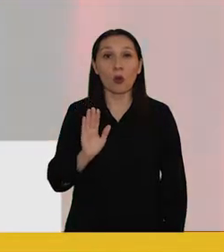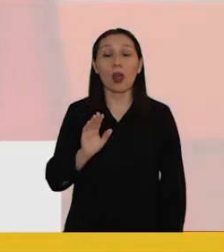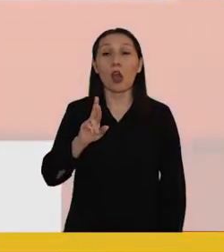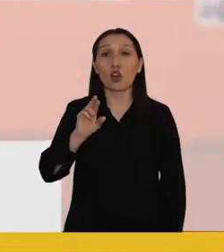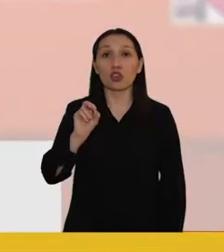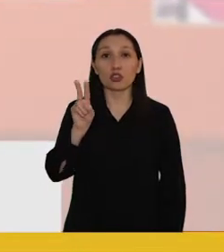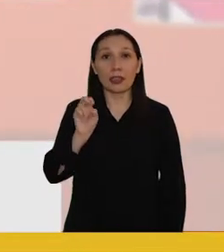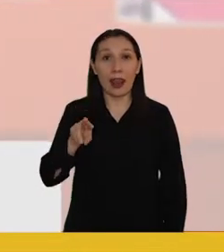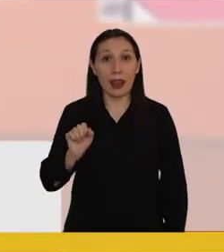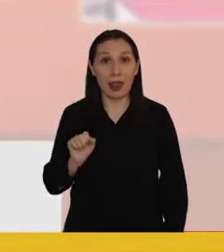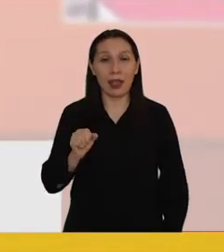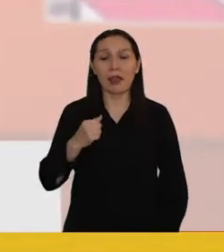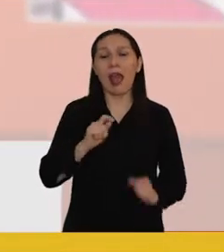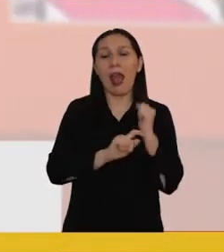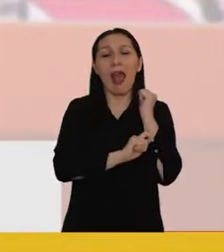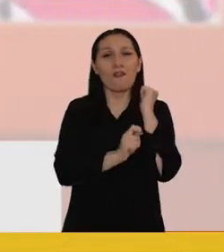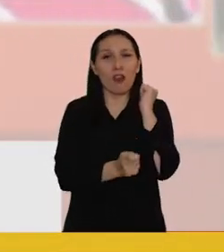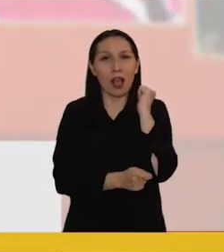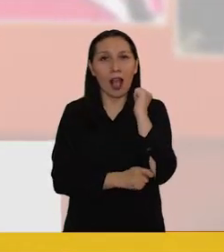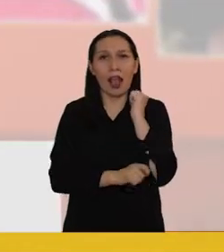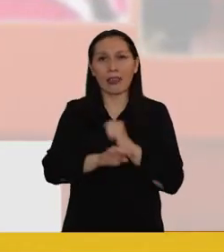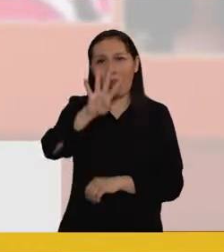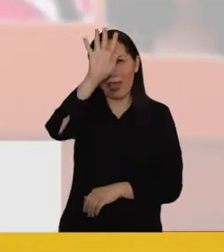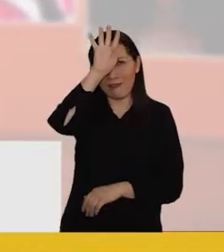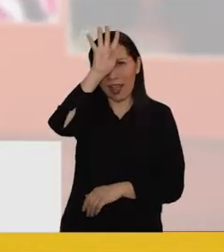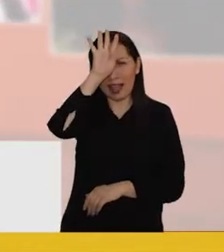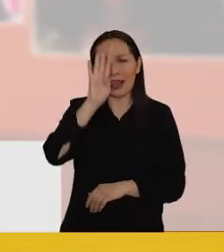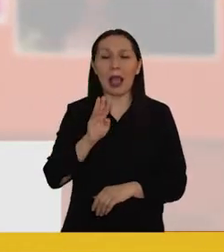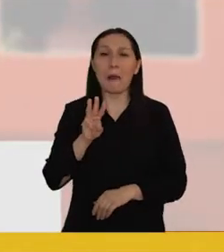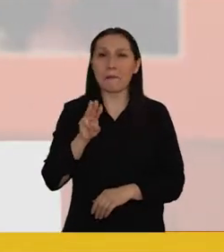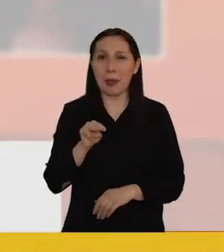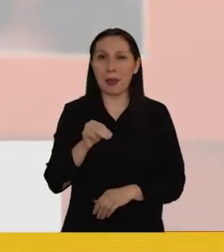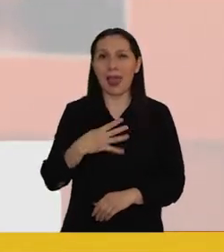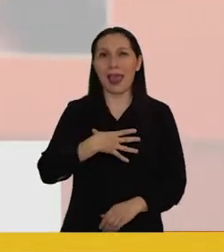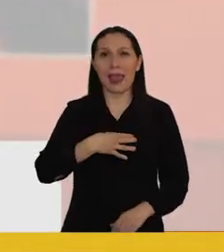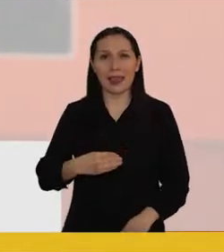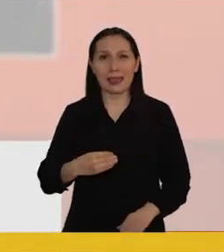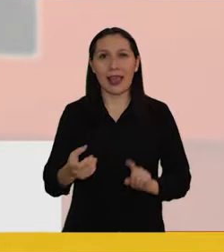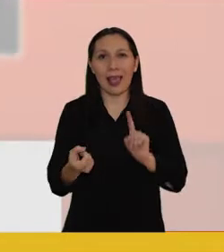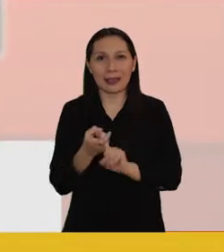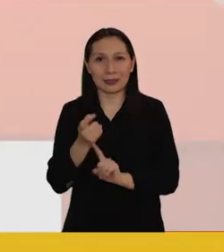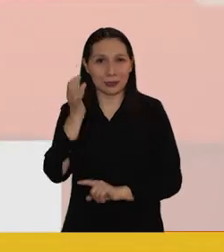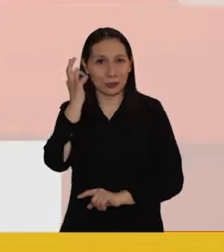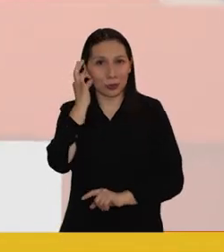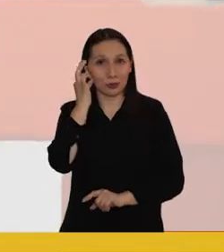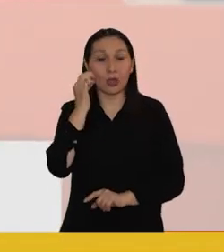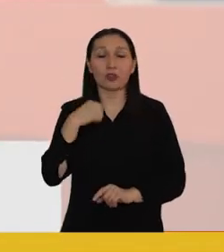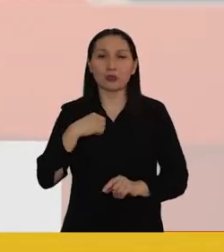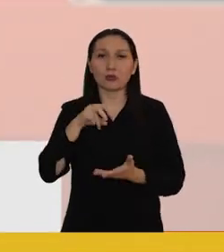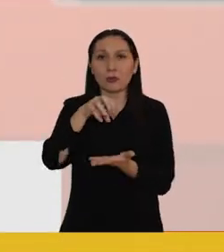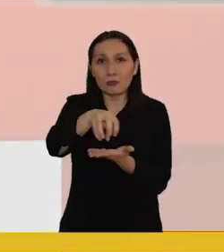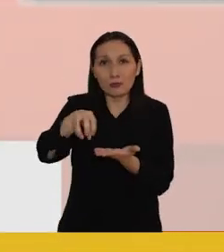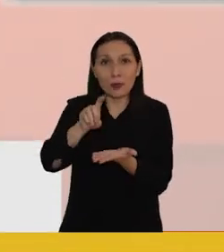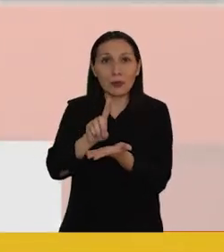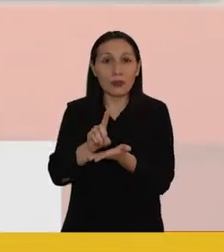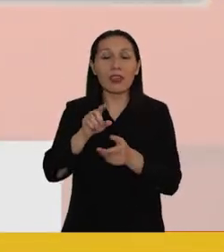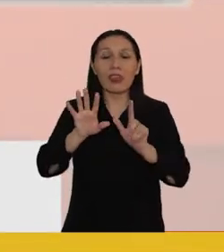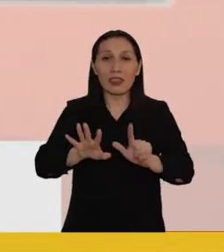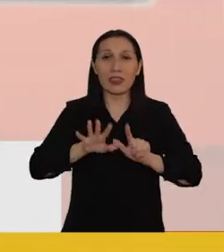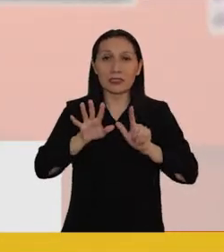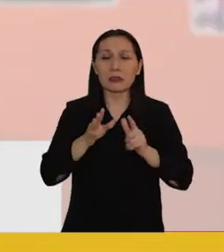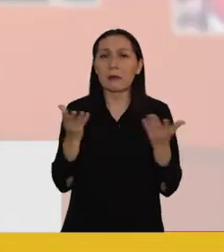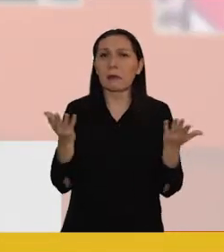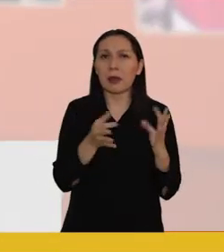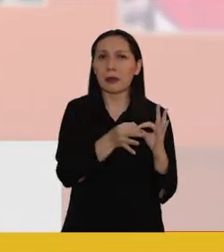Hola, soy Rosana García, abogado, evangélica, madre, hija, esposa. Voy por el Distrito